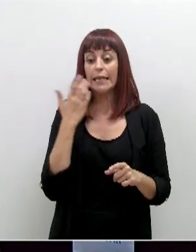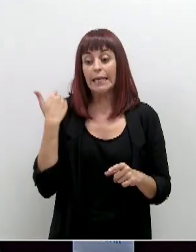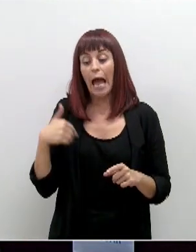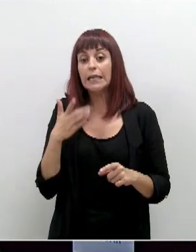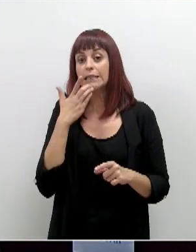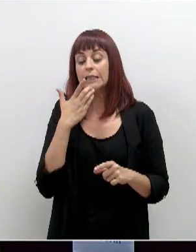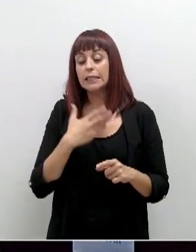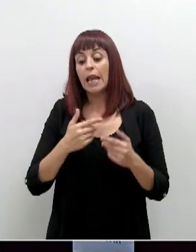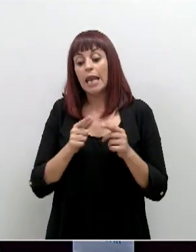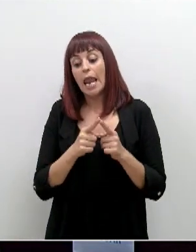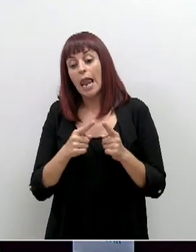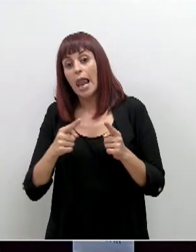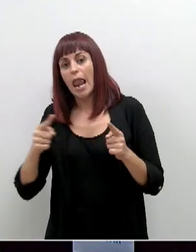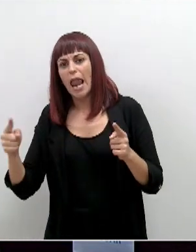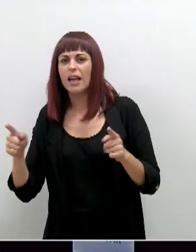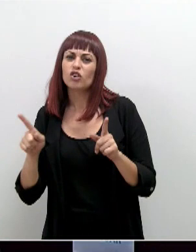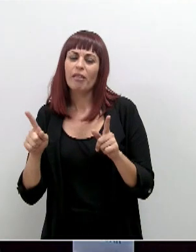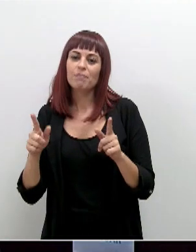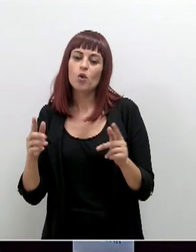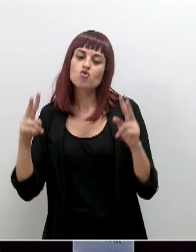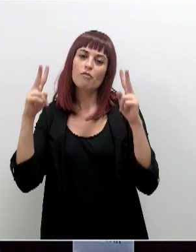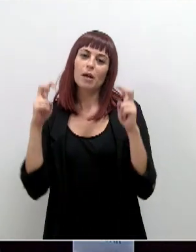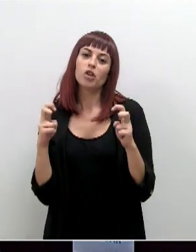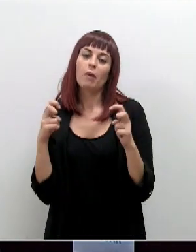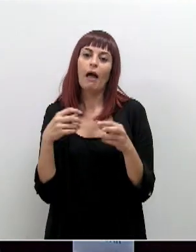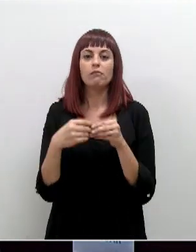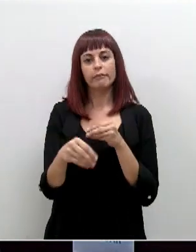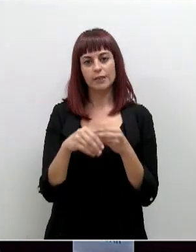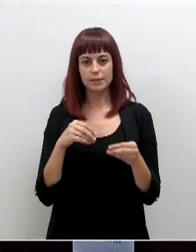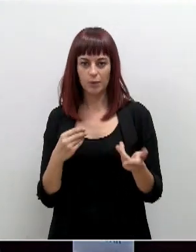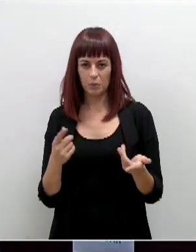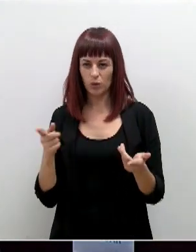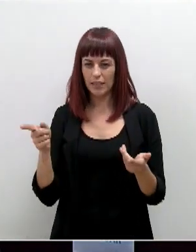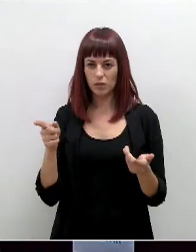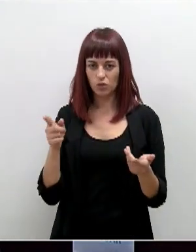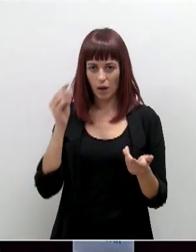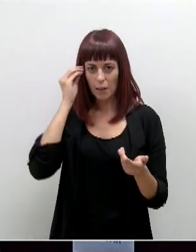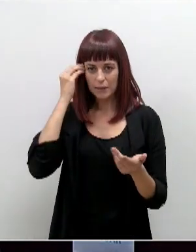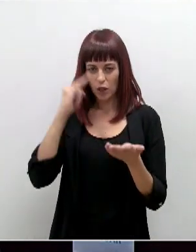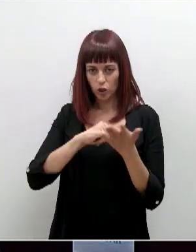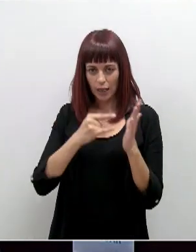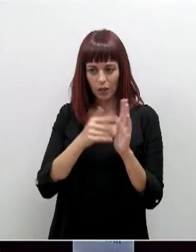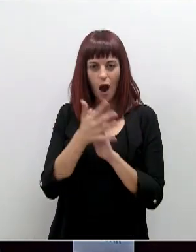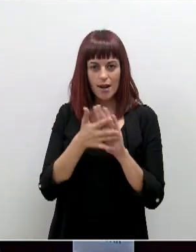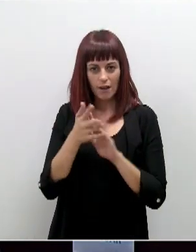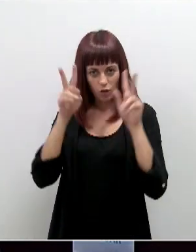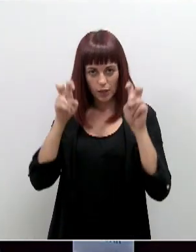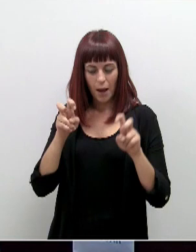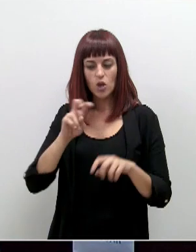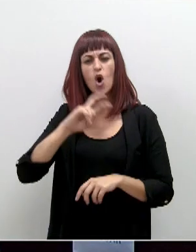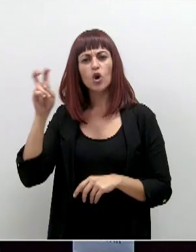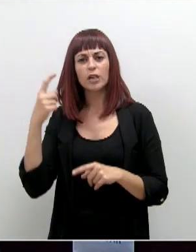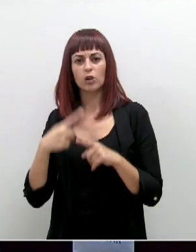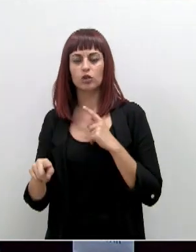prolongarlo con un confinamiento más blando. Esa opción desde el punto de vista técnico ha estado sobre la mesa. Y solo una cosita más